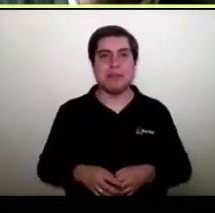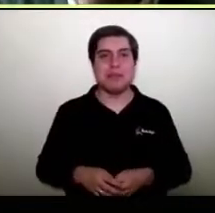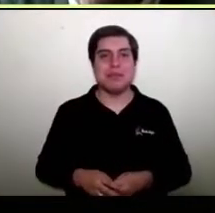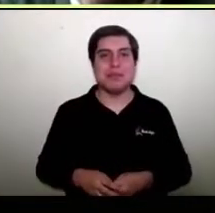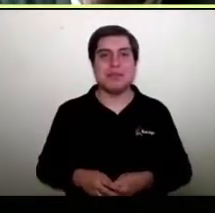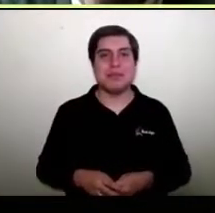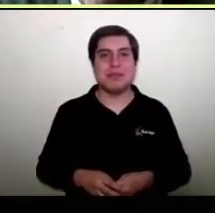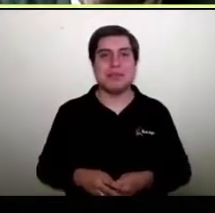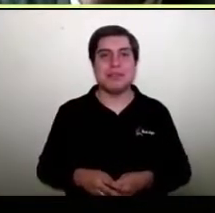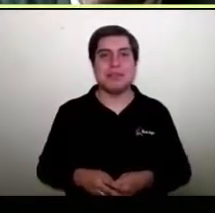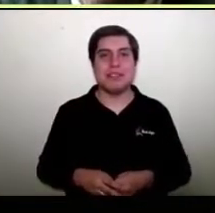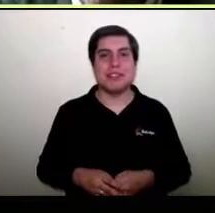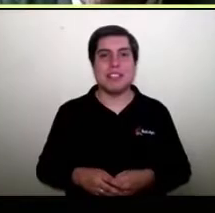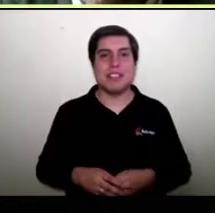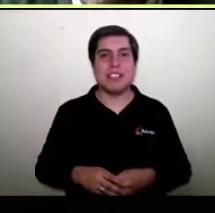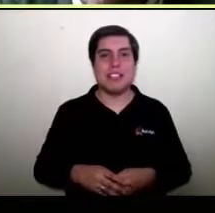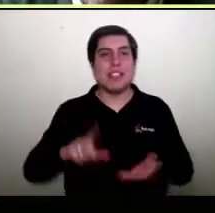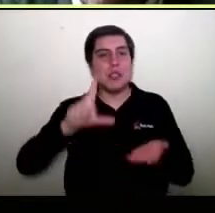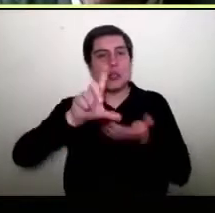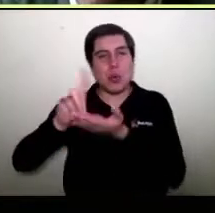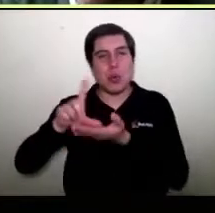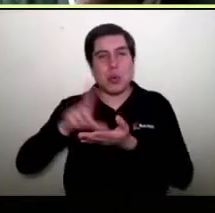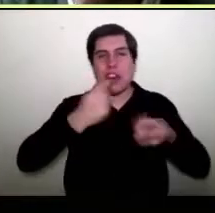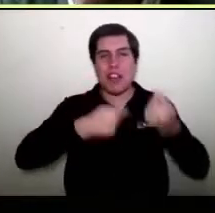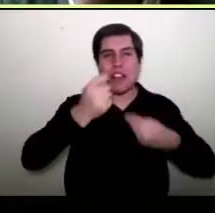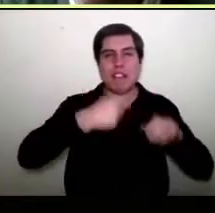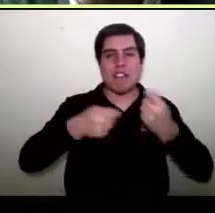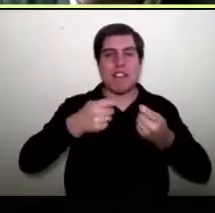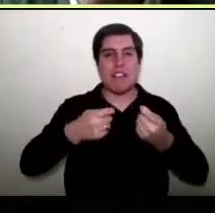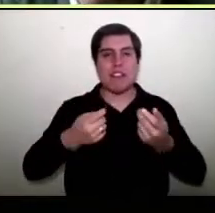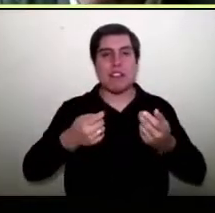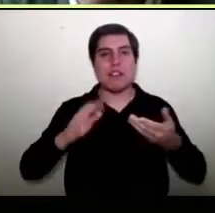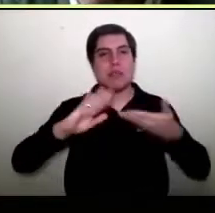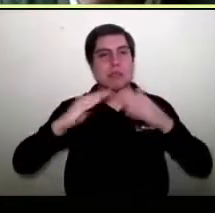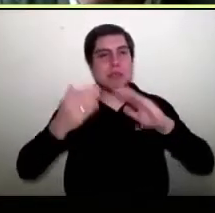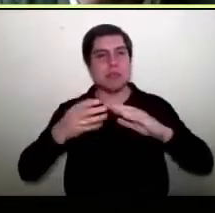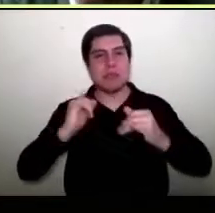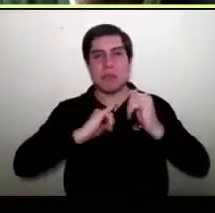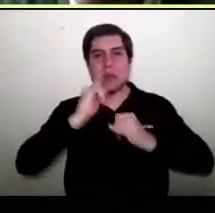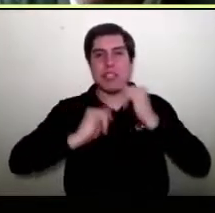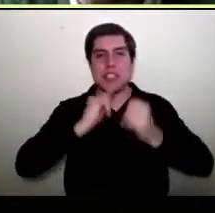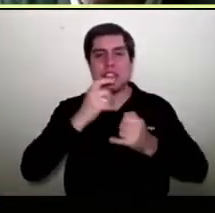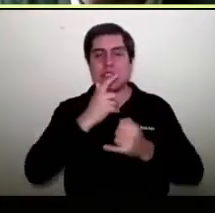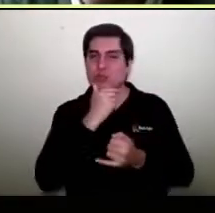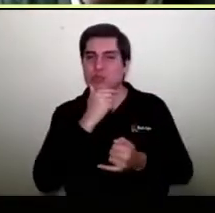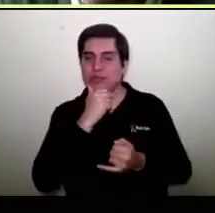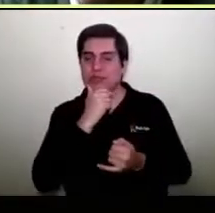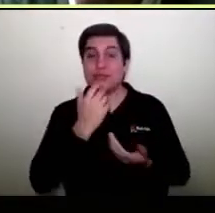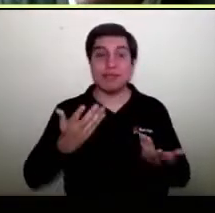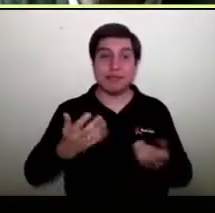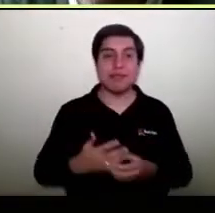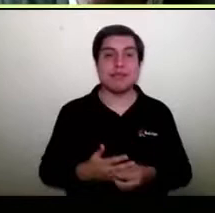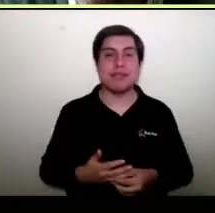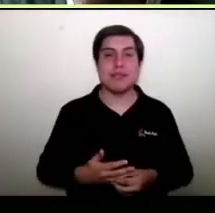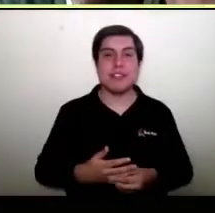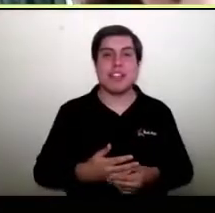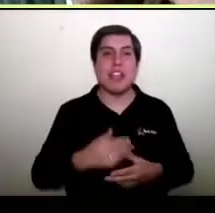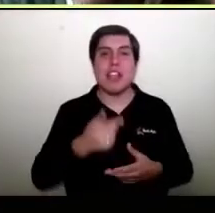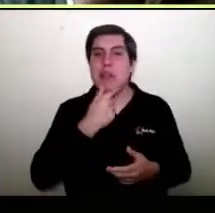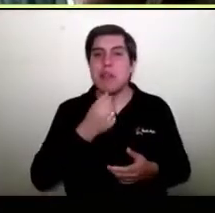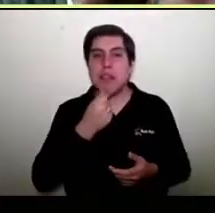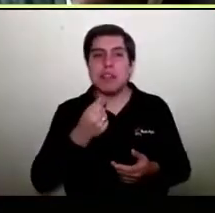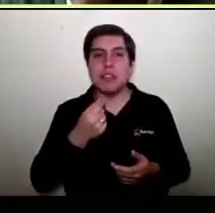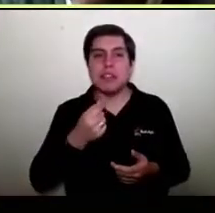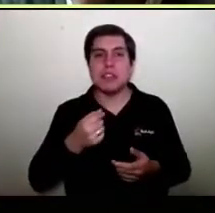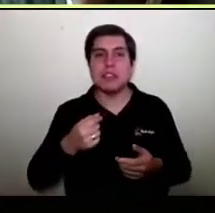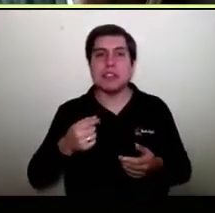Cuando nos hablan de los market place y de la e-commerce, quiero hacer una aclaración. Es tan simple como una